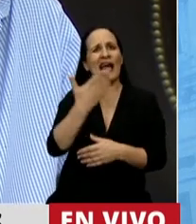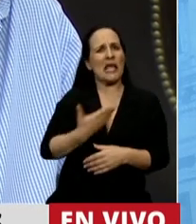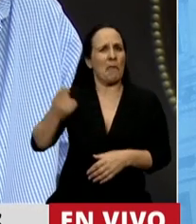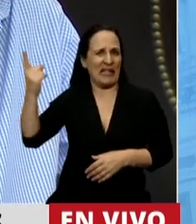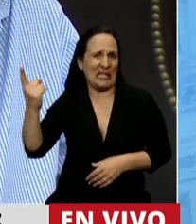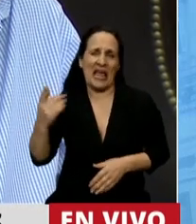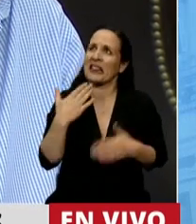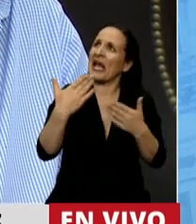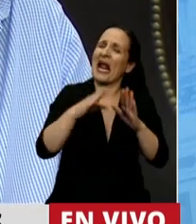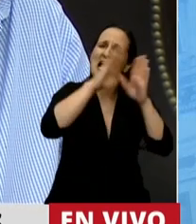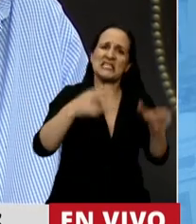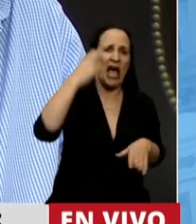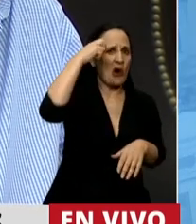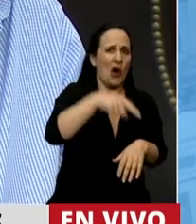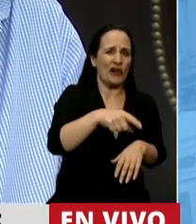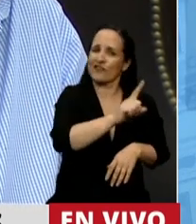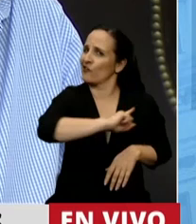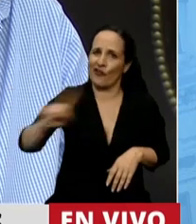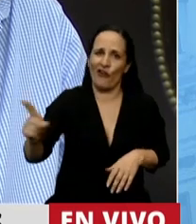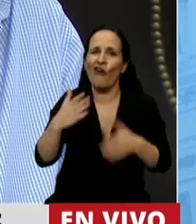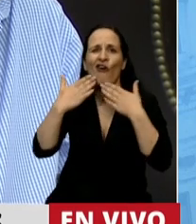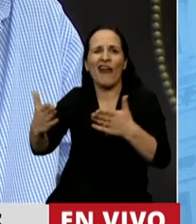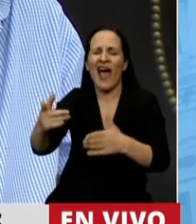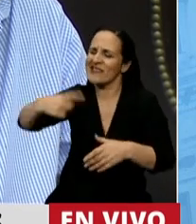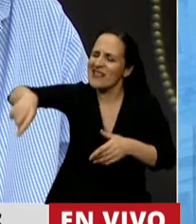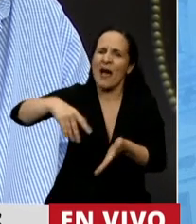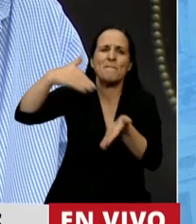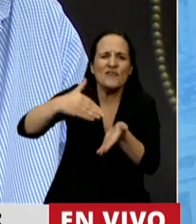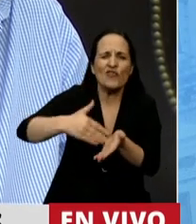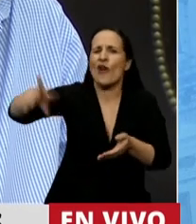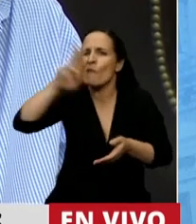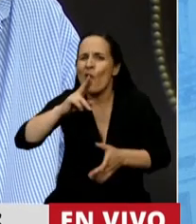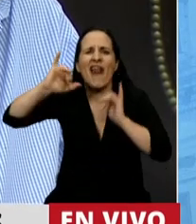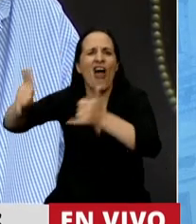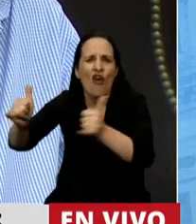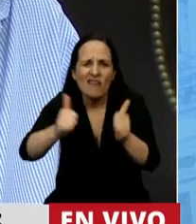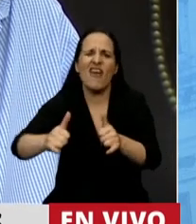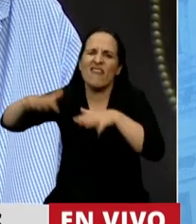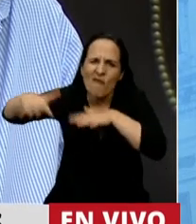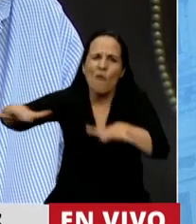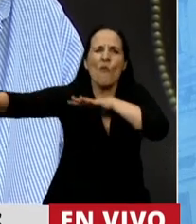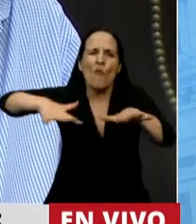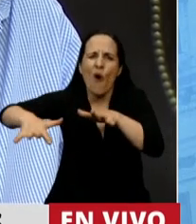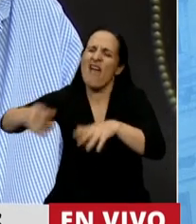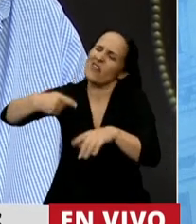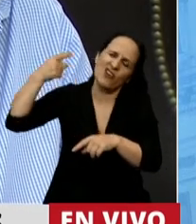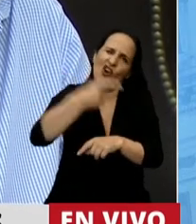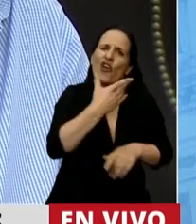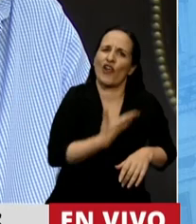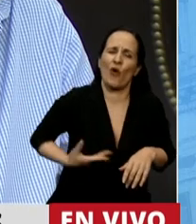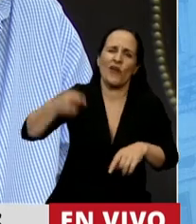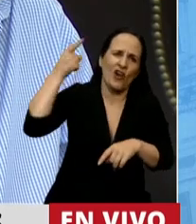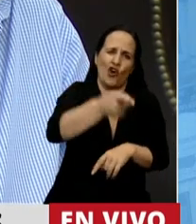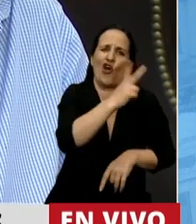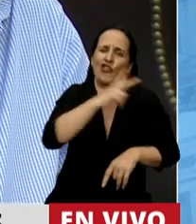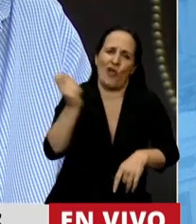de ningún Congreso, sino fruto de las millones de adolescentes y mujeres movilizadas contra los gobiernos, los políticos patronales